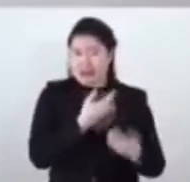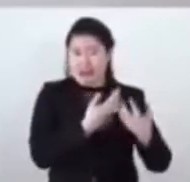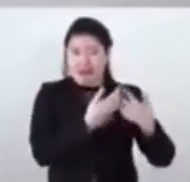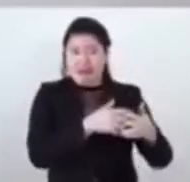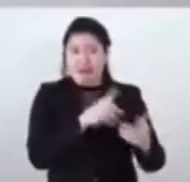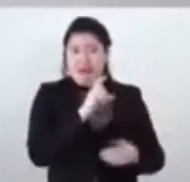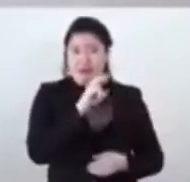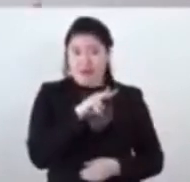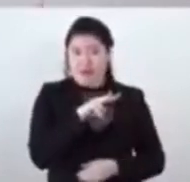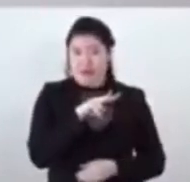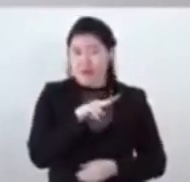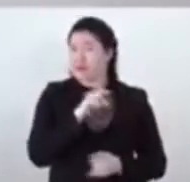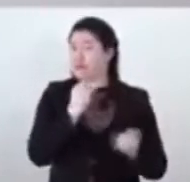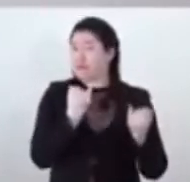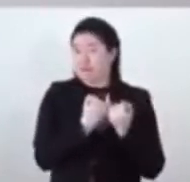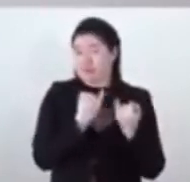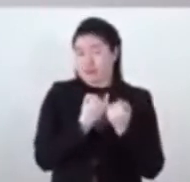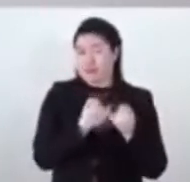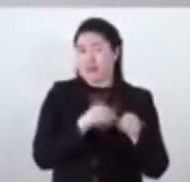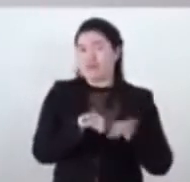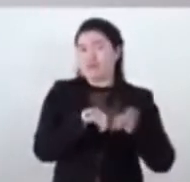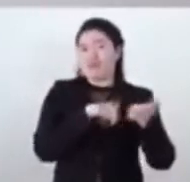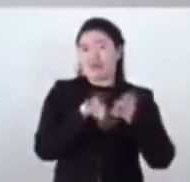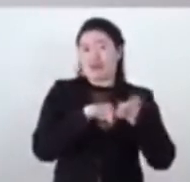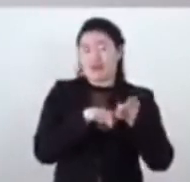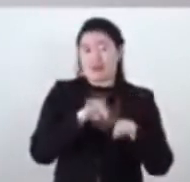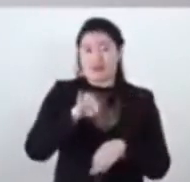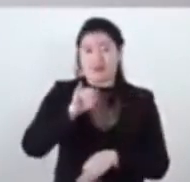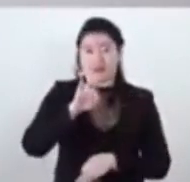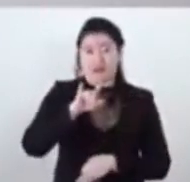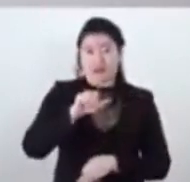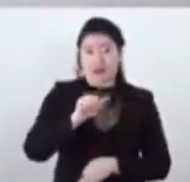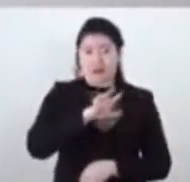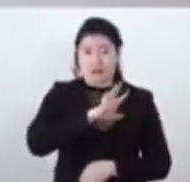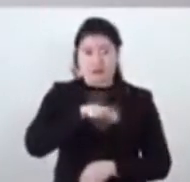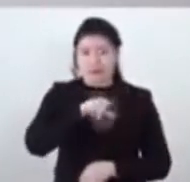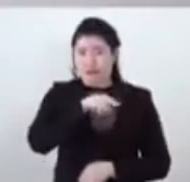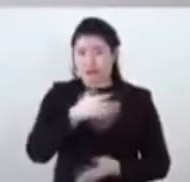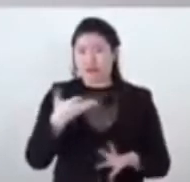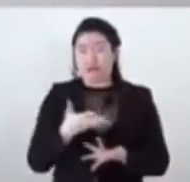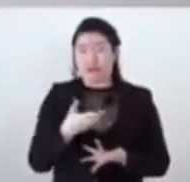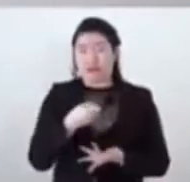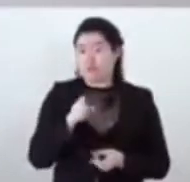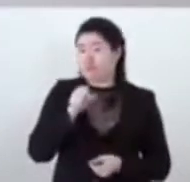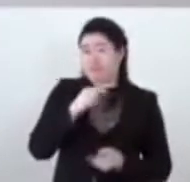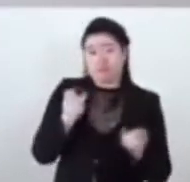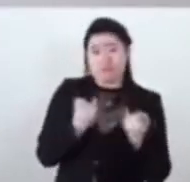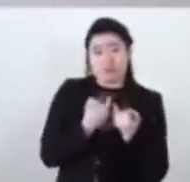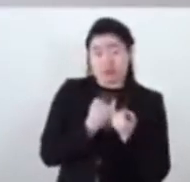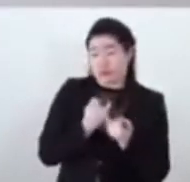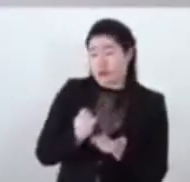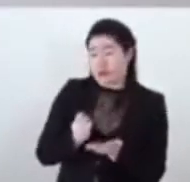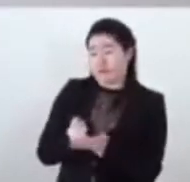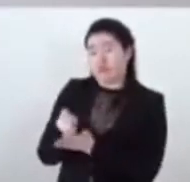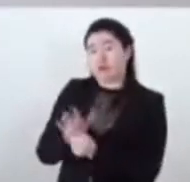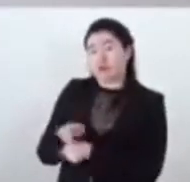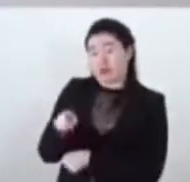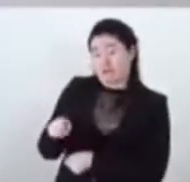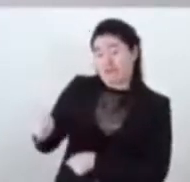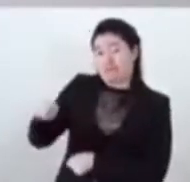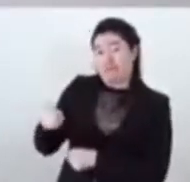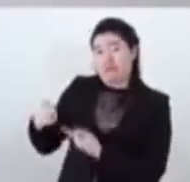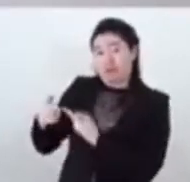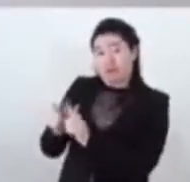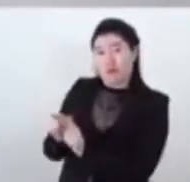DNB y del propio trabajo que haga la Fiscalía General, se ha tomado la decisión de que se